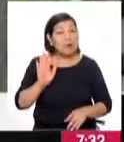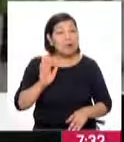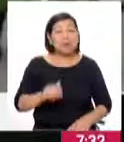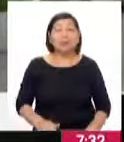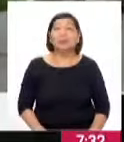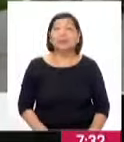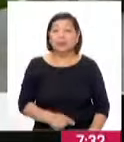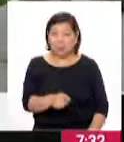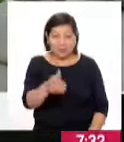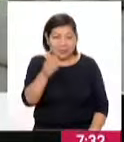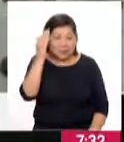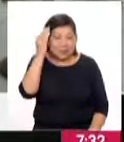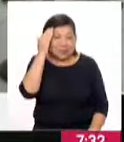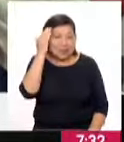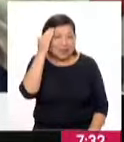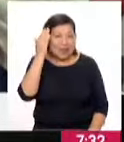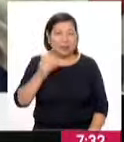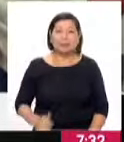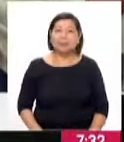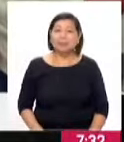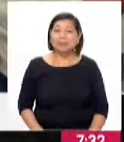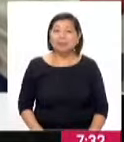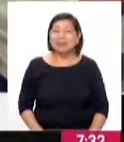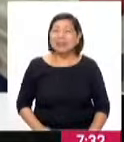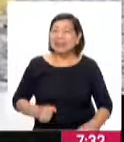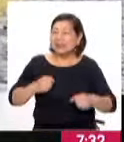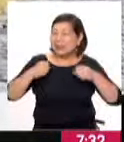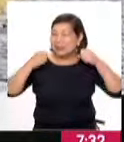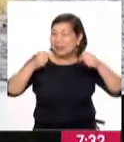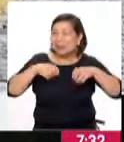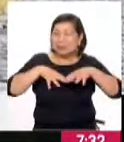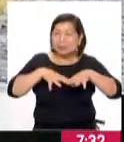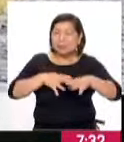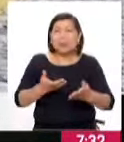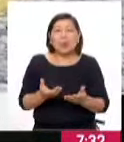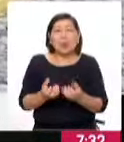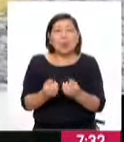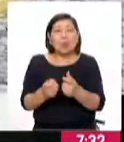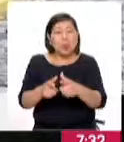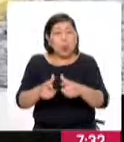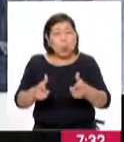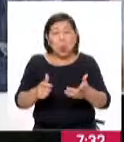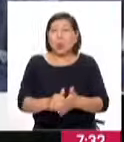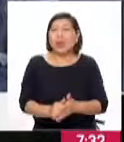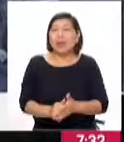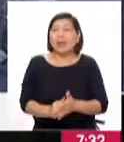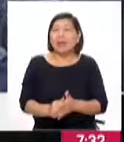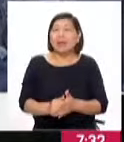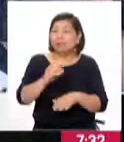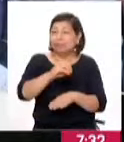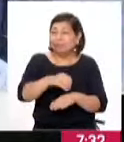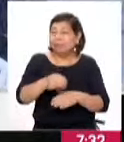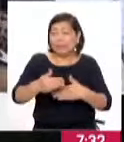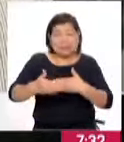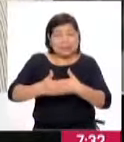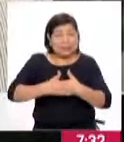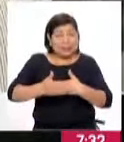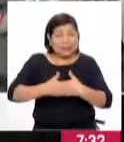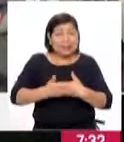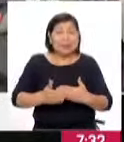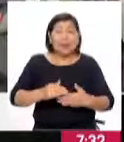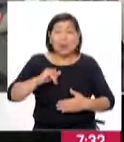Como ustedes saben, por el tema de los disturbios, en muchos lugares o ciudades aledañas a